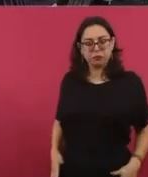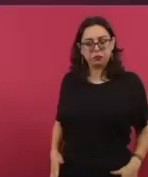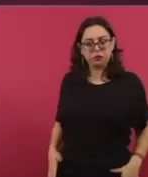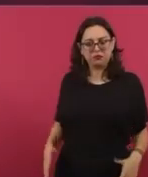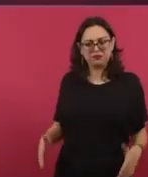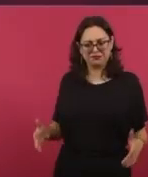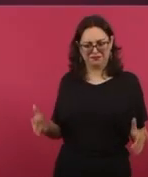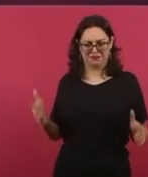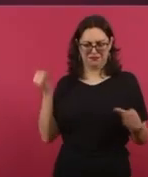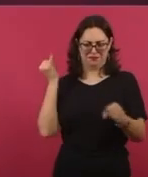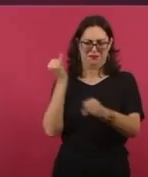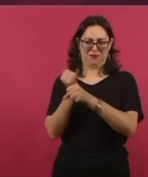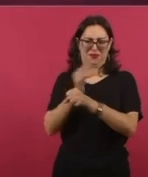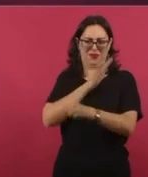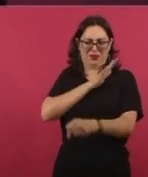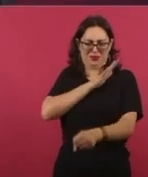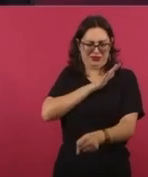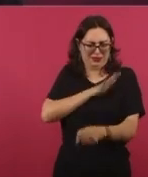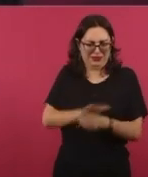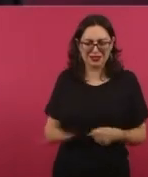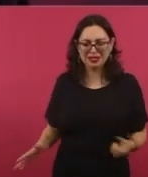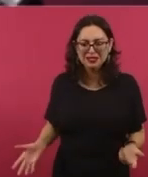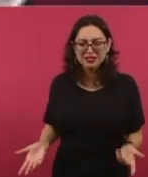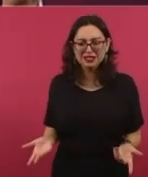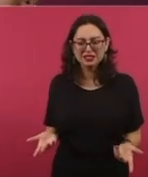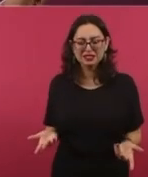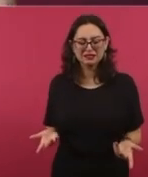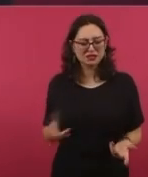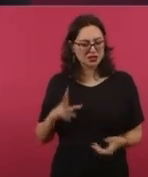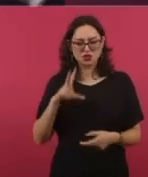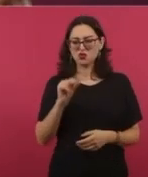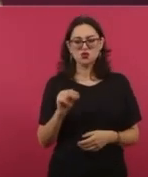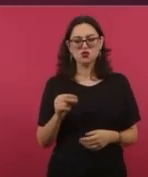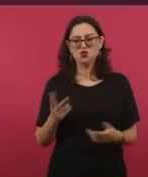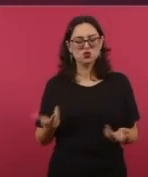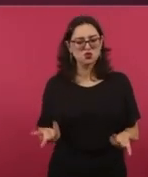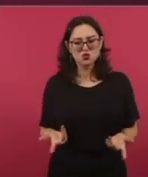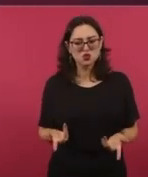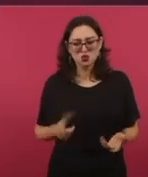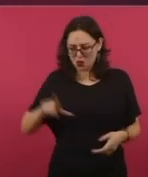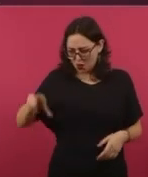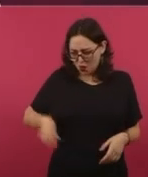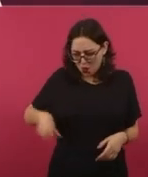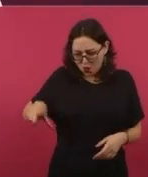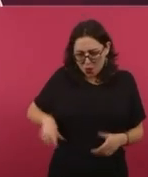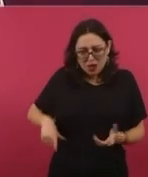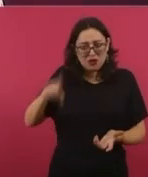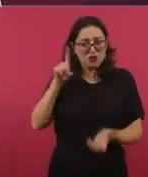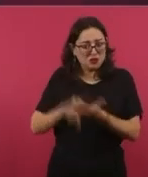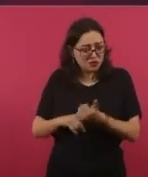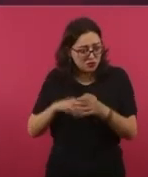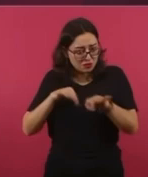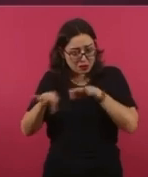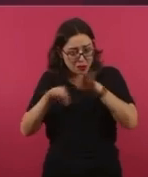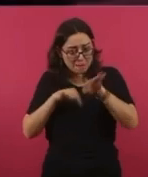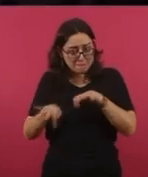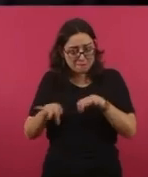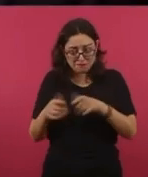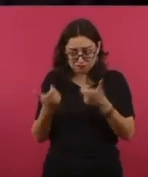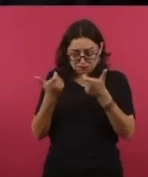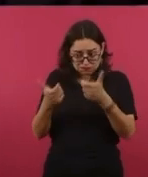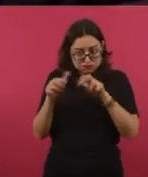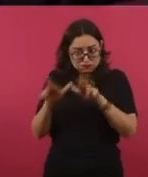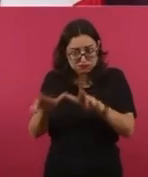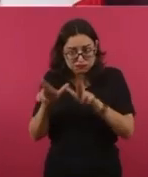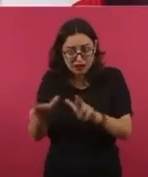el que quiera hacer dinero lo puede hacer, pero se tiene que dedicar